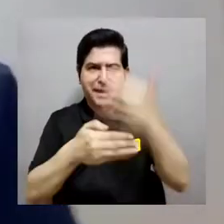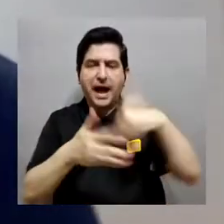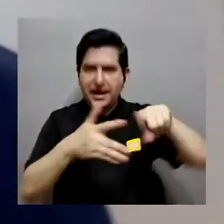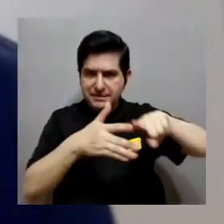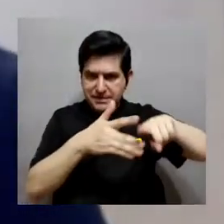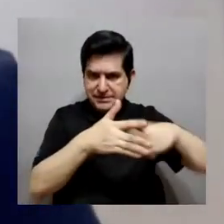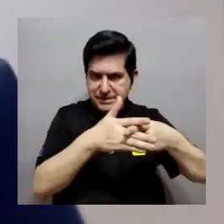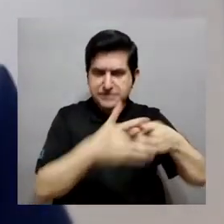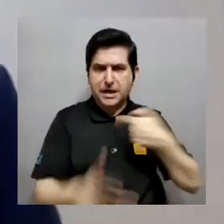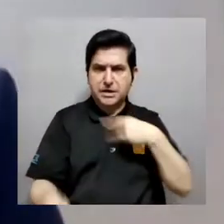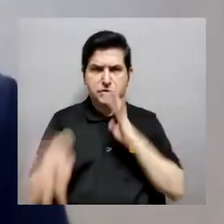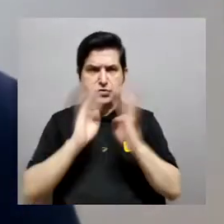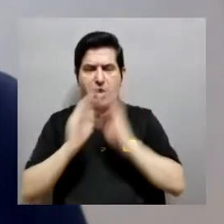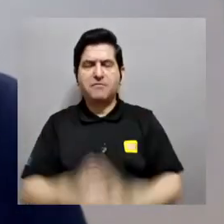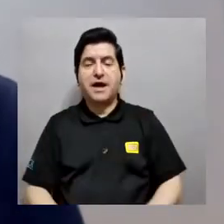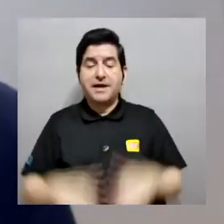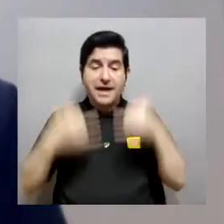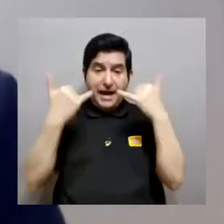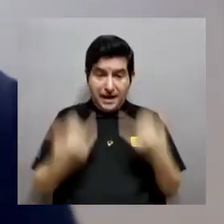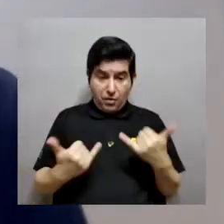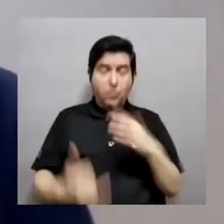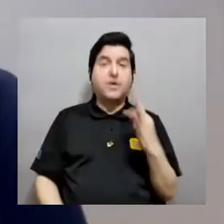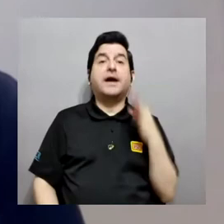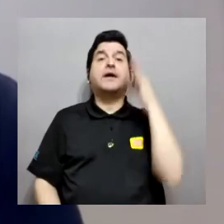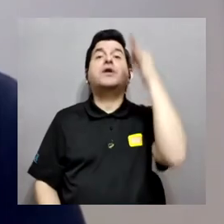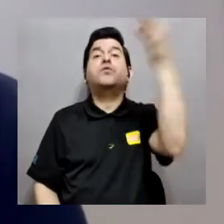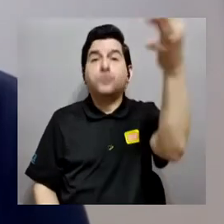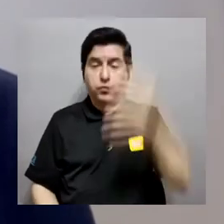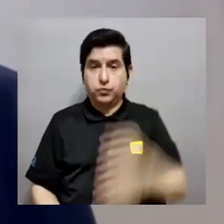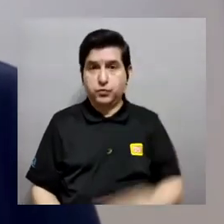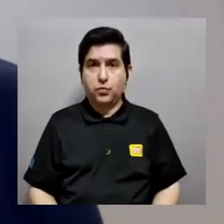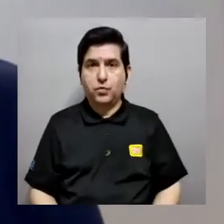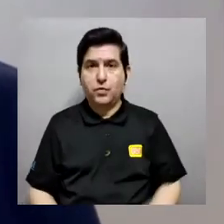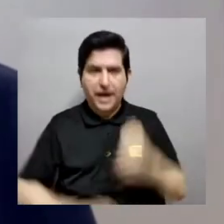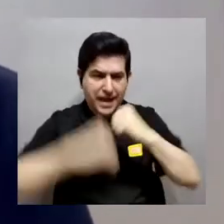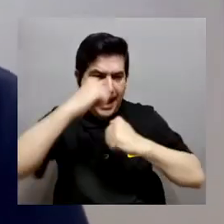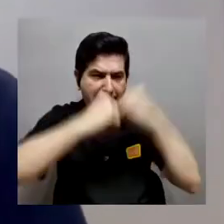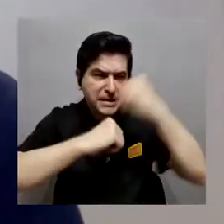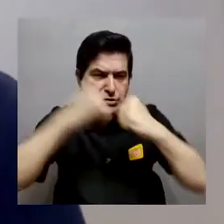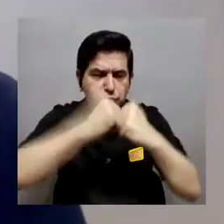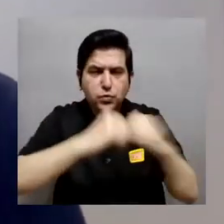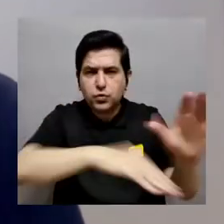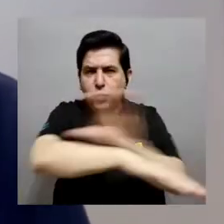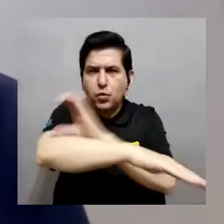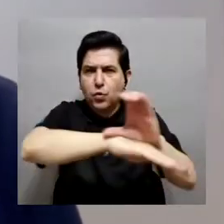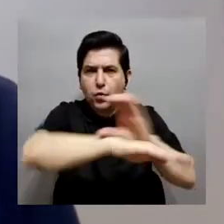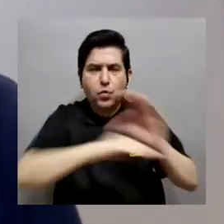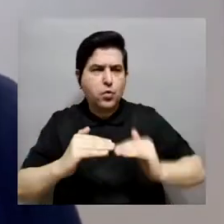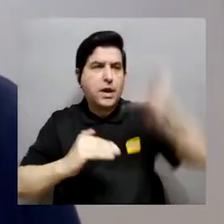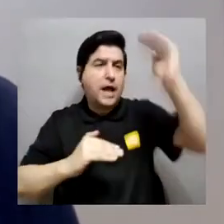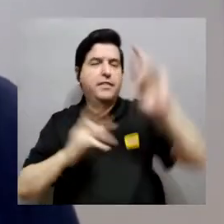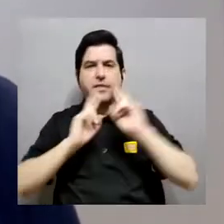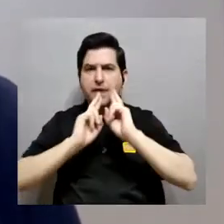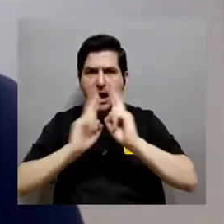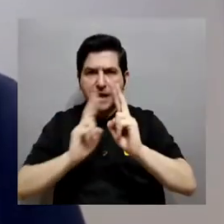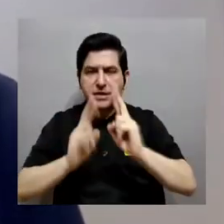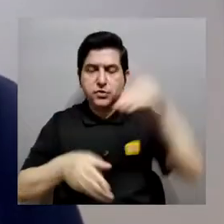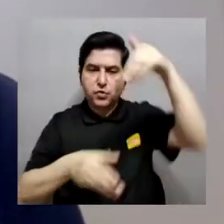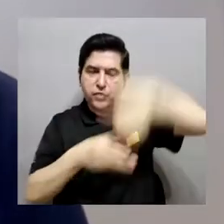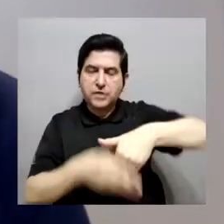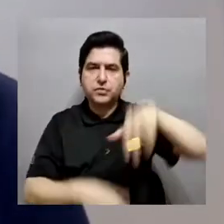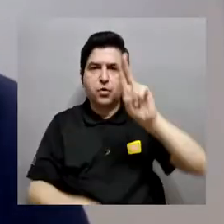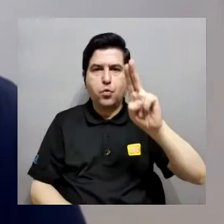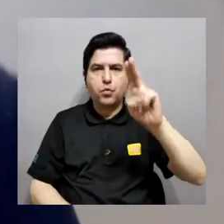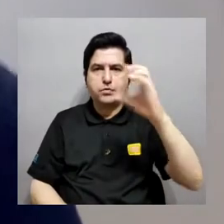Sí, bueno, continuando un poco con el tema que estábamos introduciendo, voy a hablar un poco del presente y del futuro de la